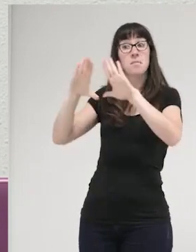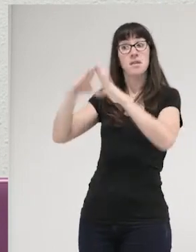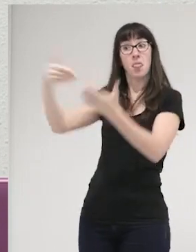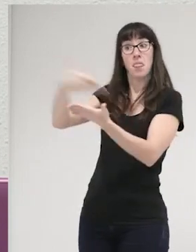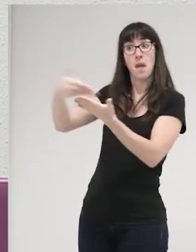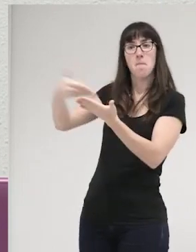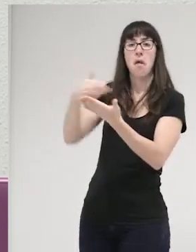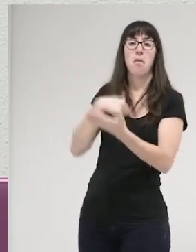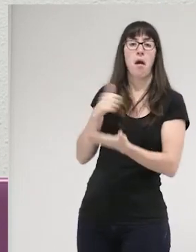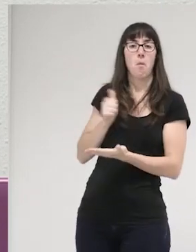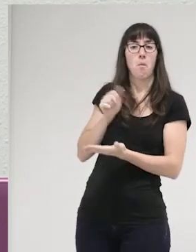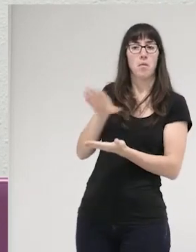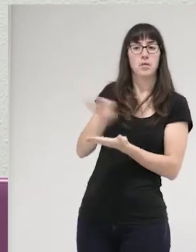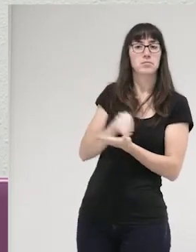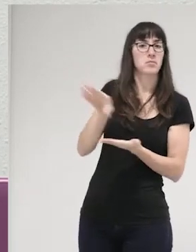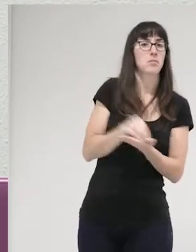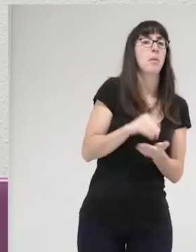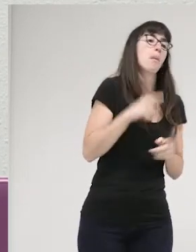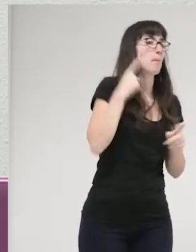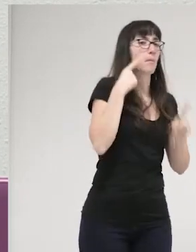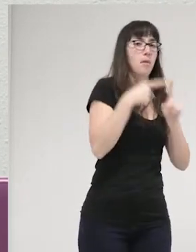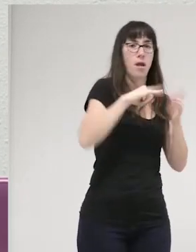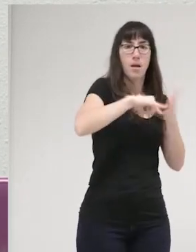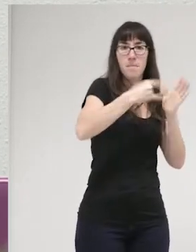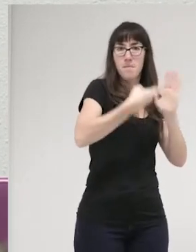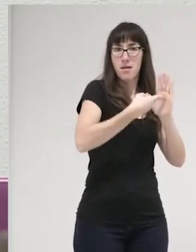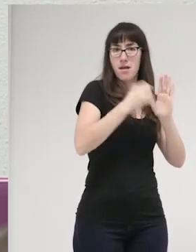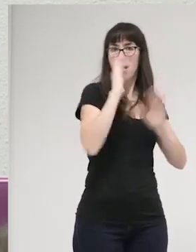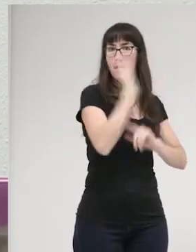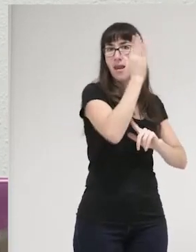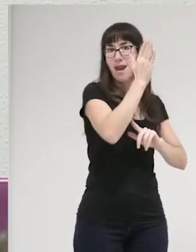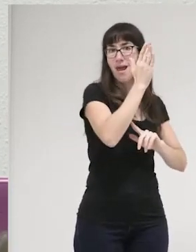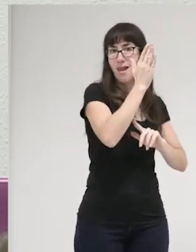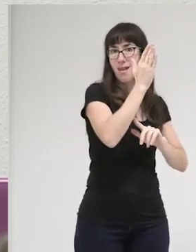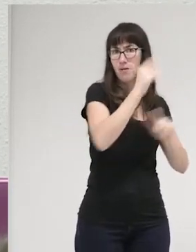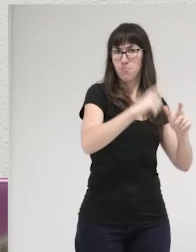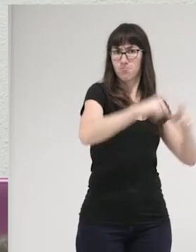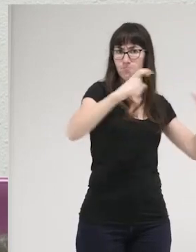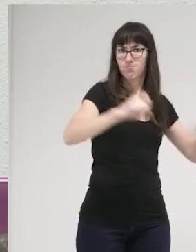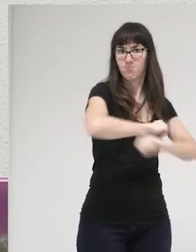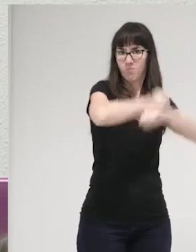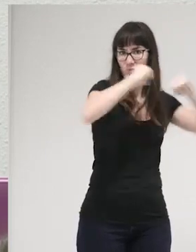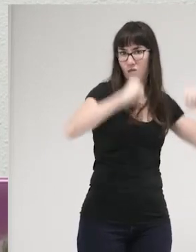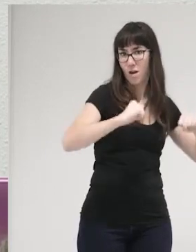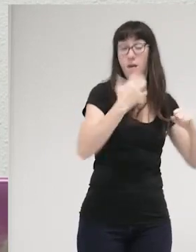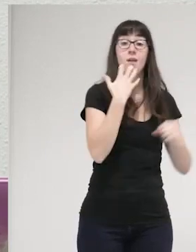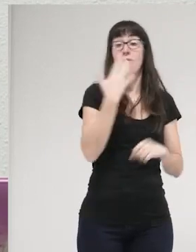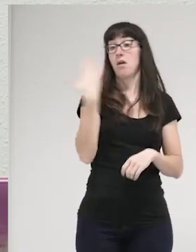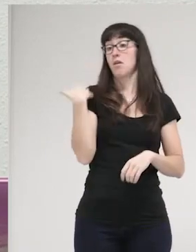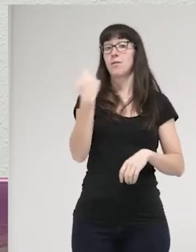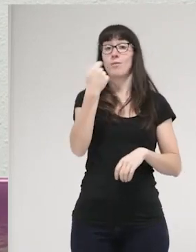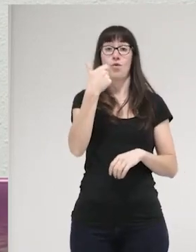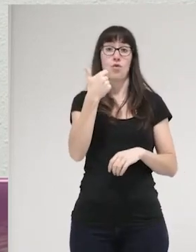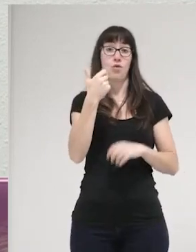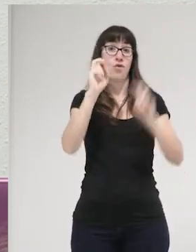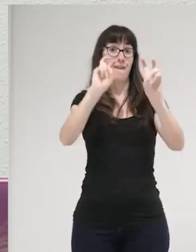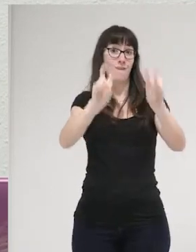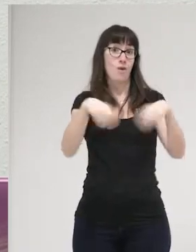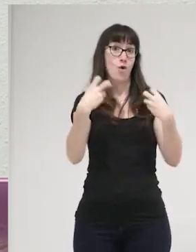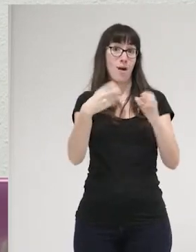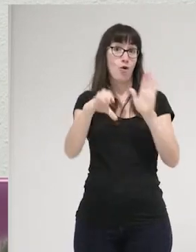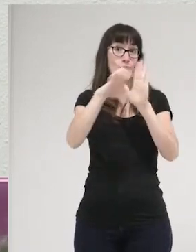con la finalidad de fortalecer el sistema penal, pues como se ha visto, por ejemplo, en las recientes reformas del Código Penal,